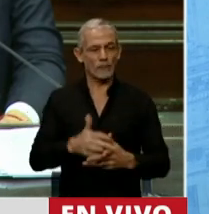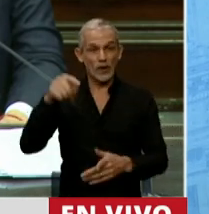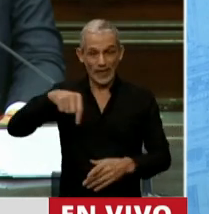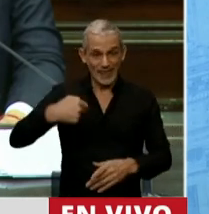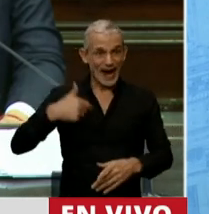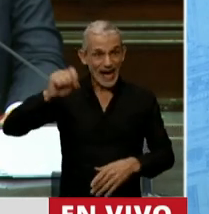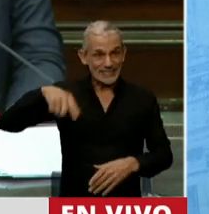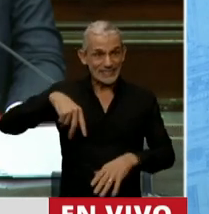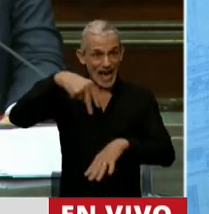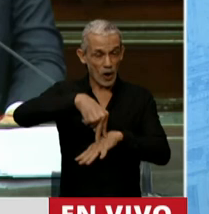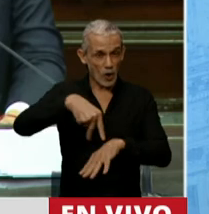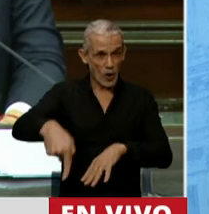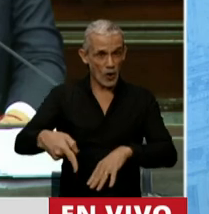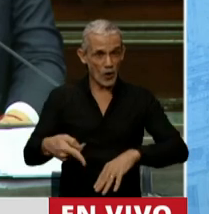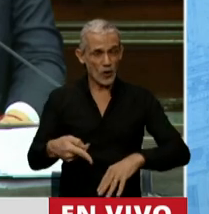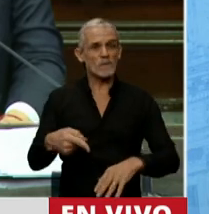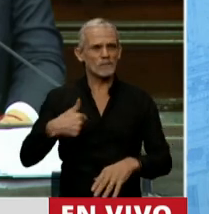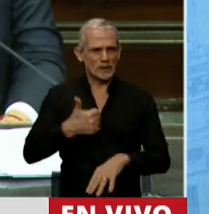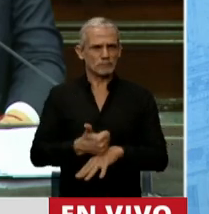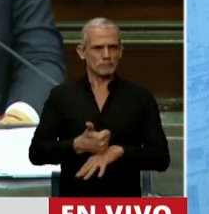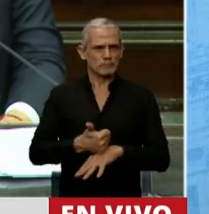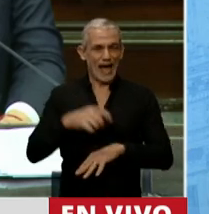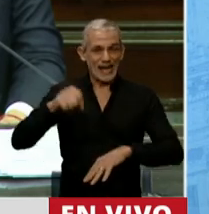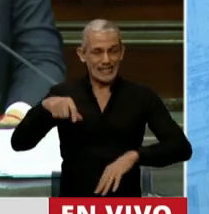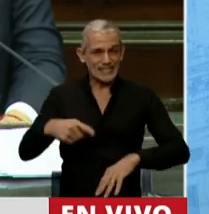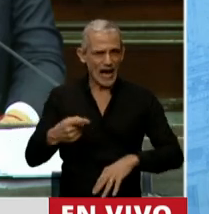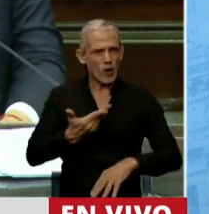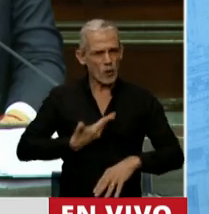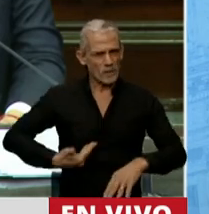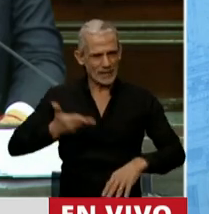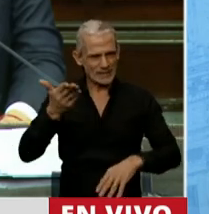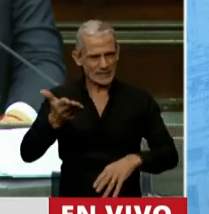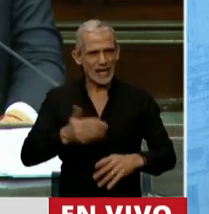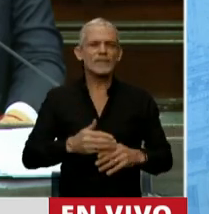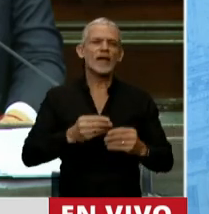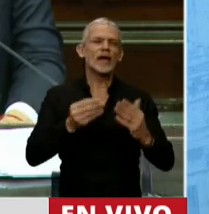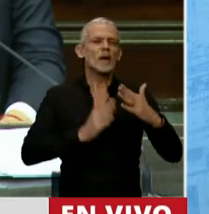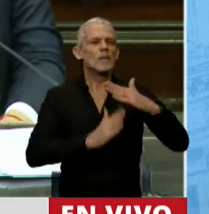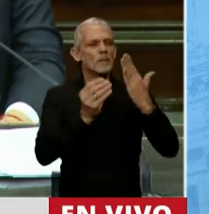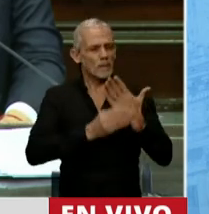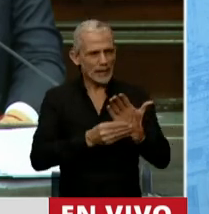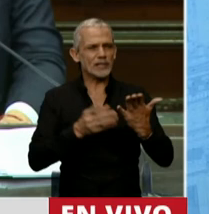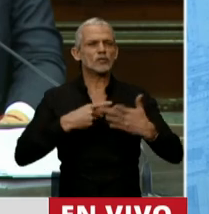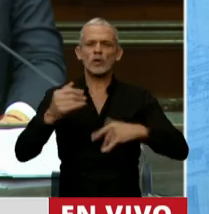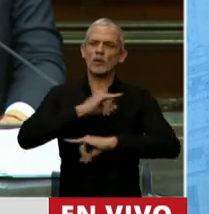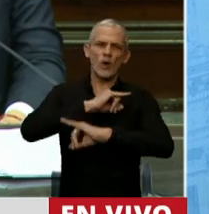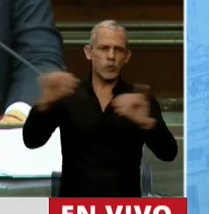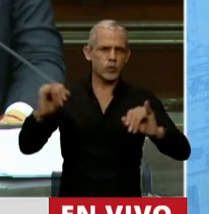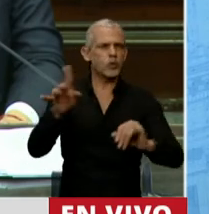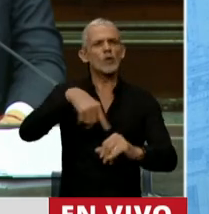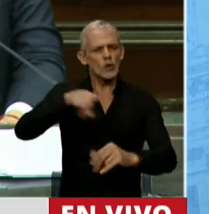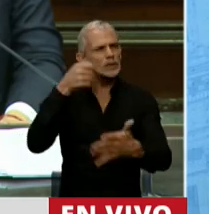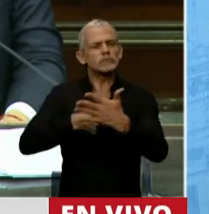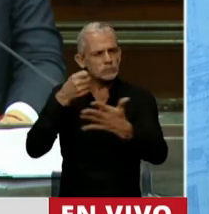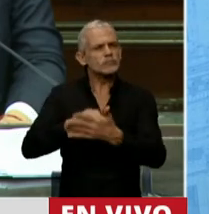desde acá, desde el Chaco, presidente, jefe de gabinete, transmitirle que no bajemos los